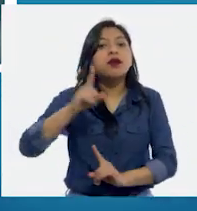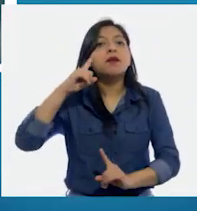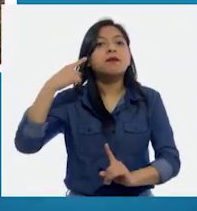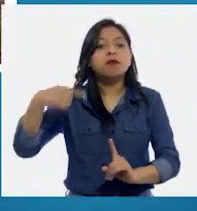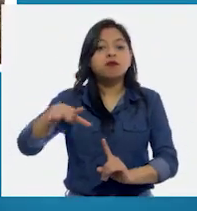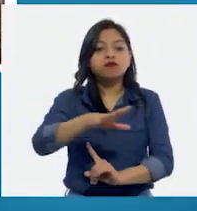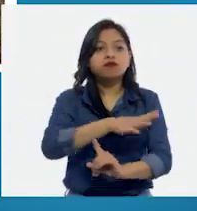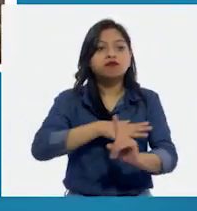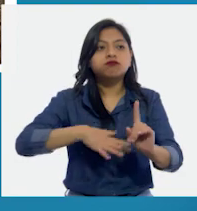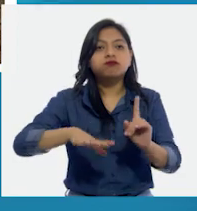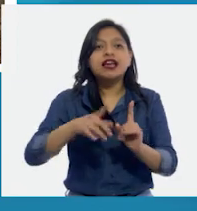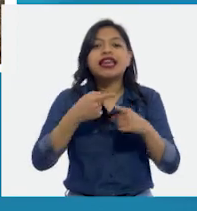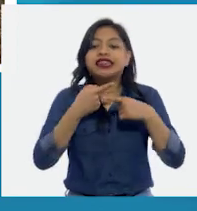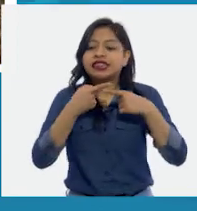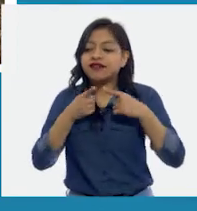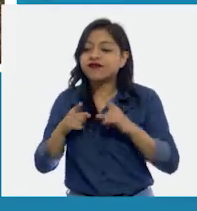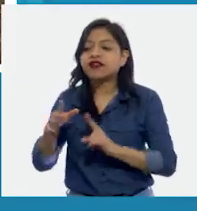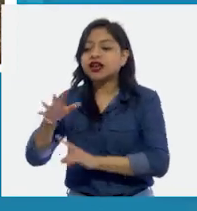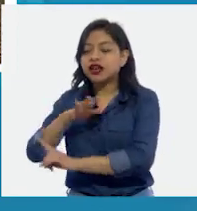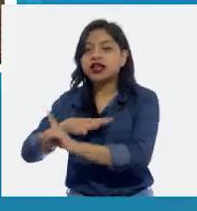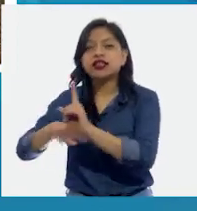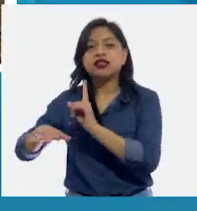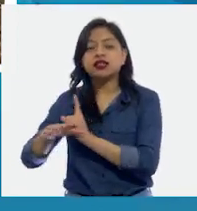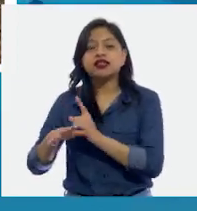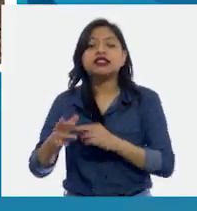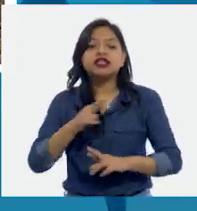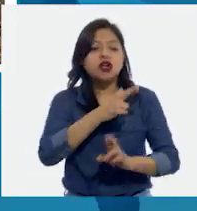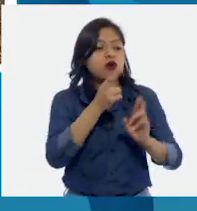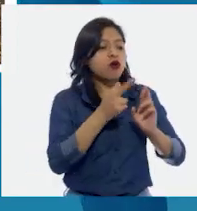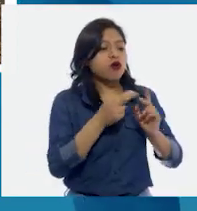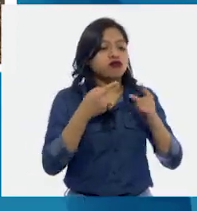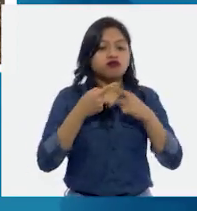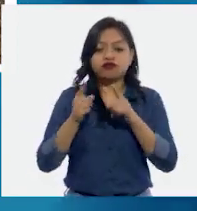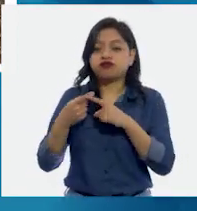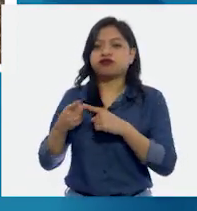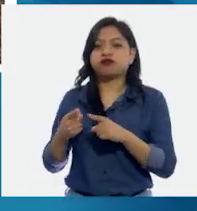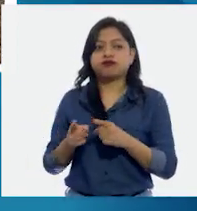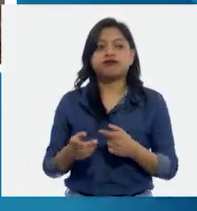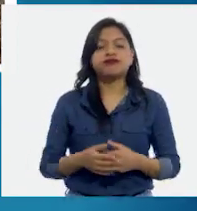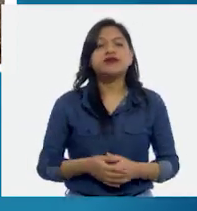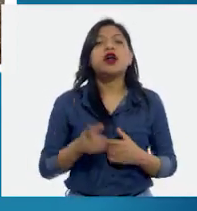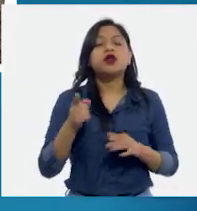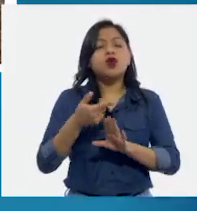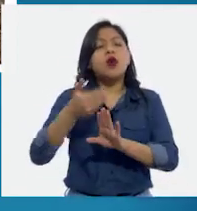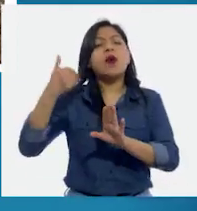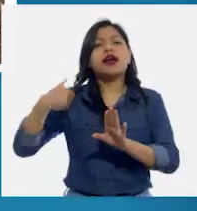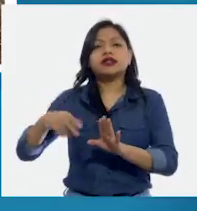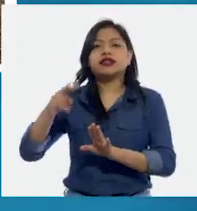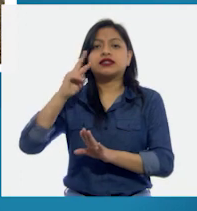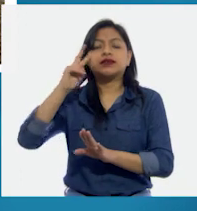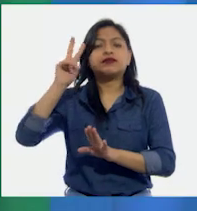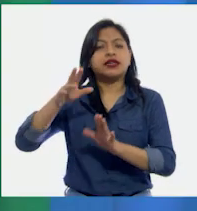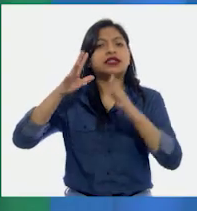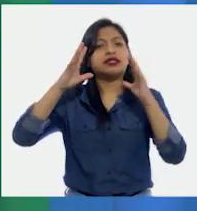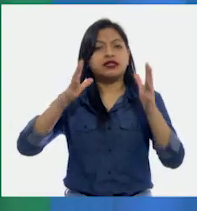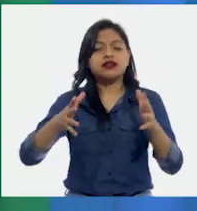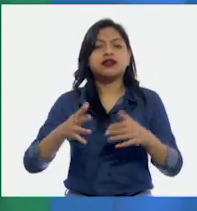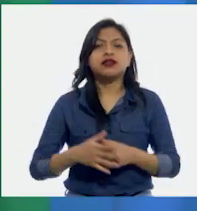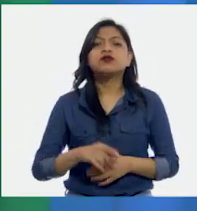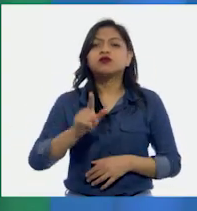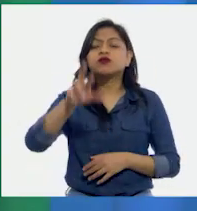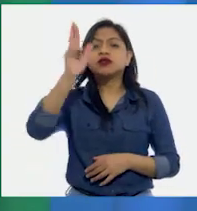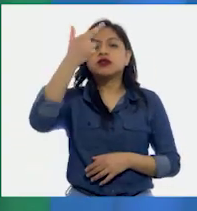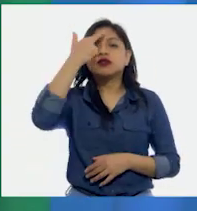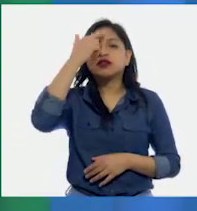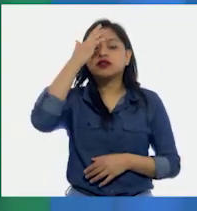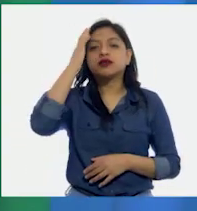la distribución de los ecosistemas en nuestro país. Como lo observamos anteriormente, ¿recuerdan?